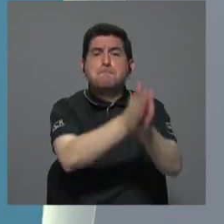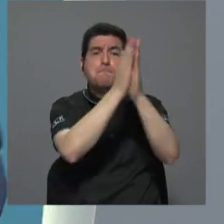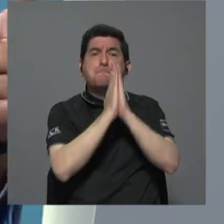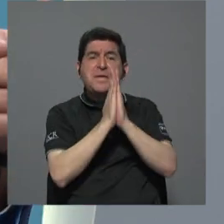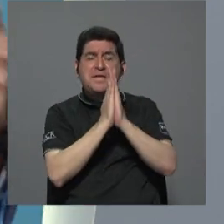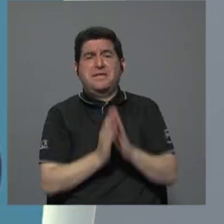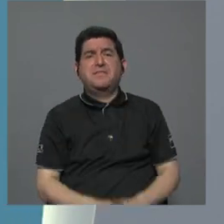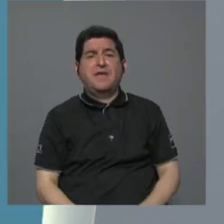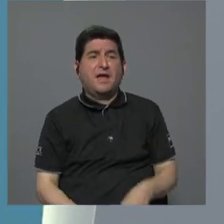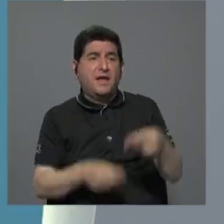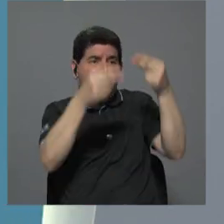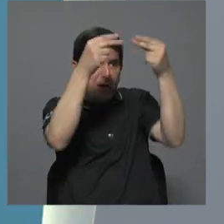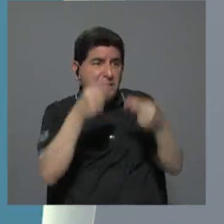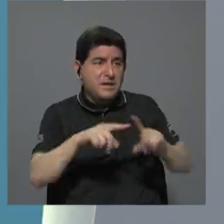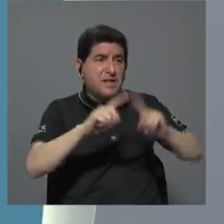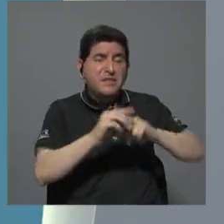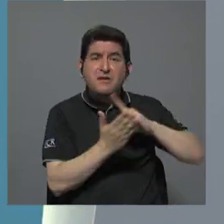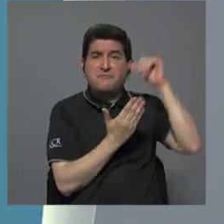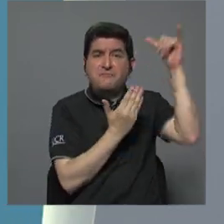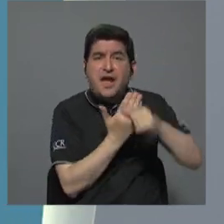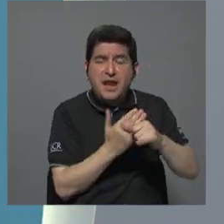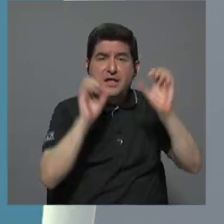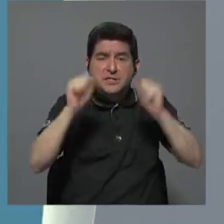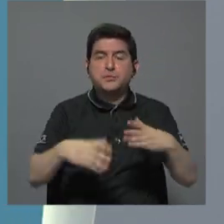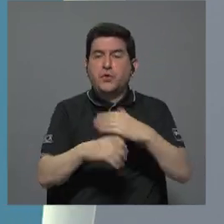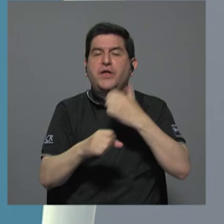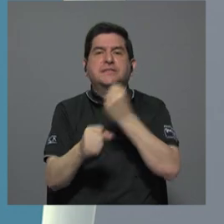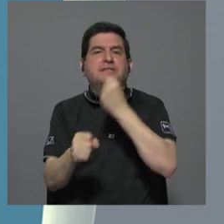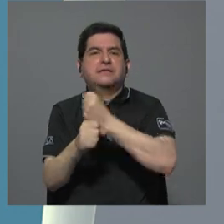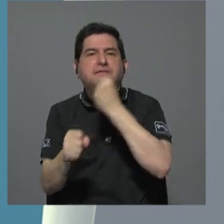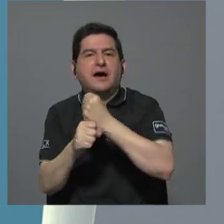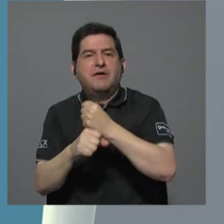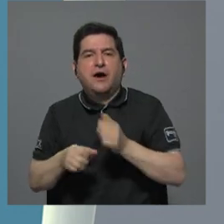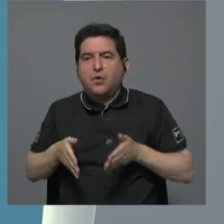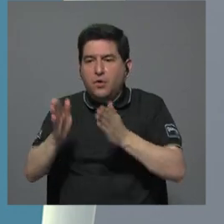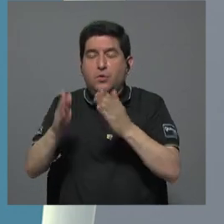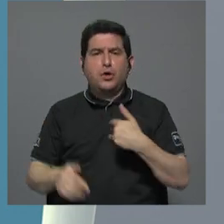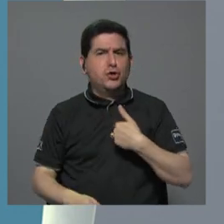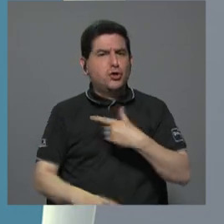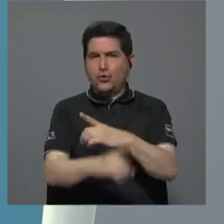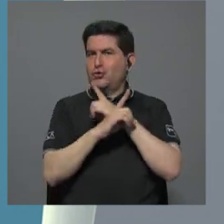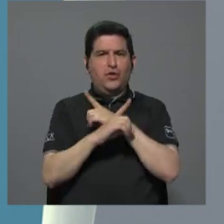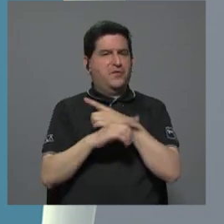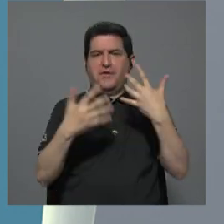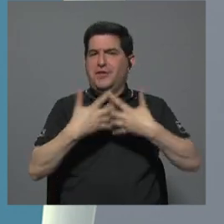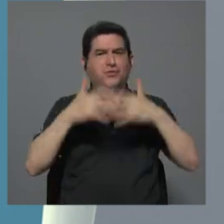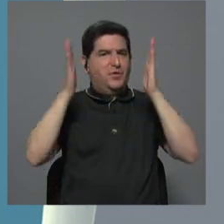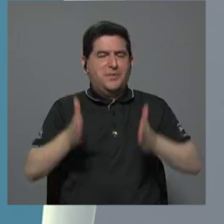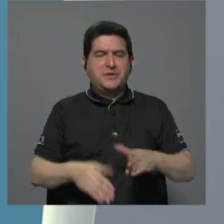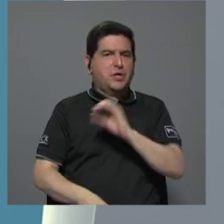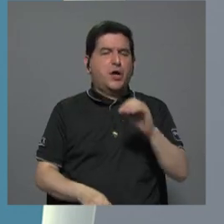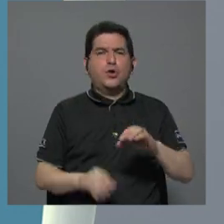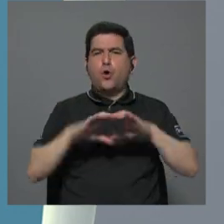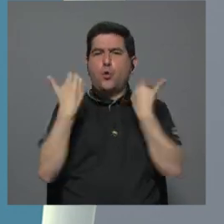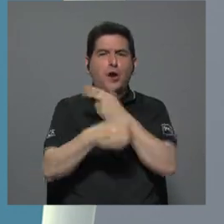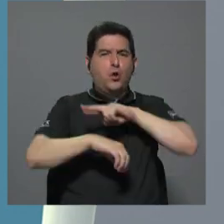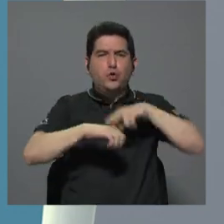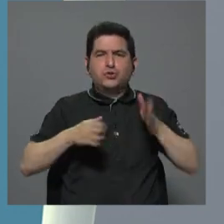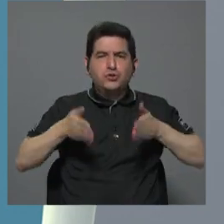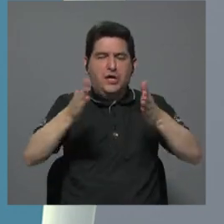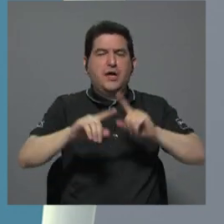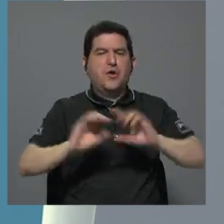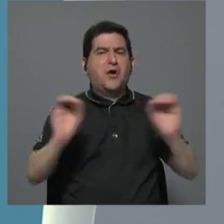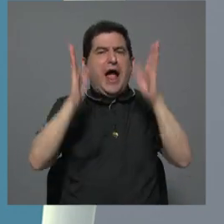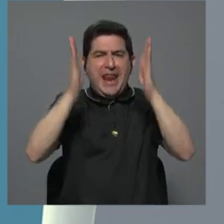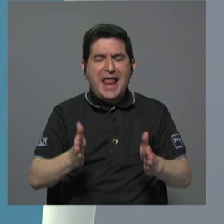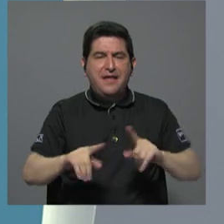que le pasen partidas de otros proyectos para poder hacer obra. Y a mí no me toca defender ni a los empresarios, ni al CONAVE, ni a nadie. Pero me